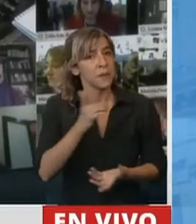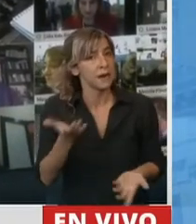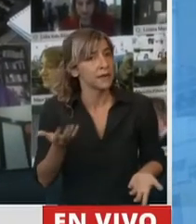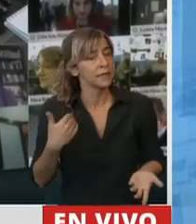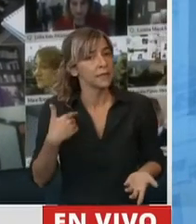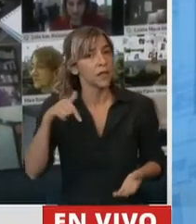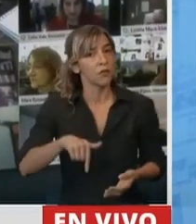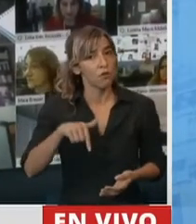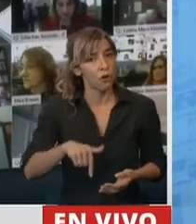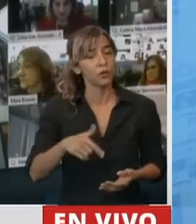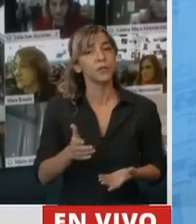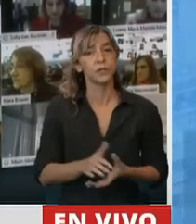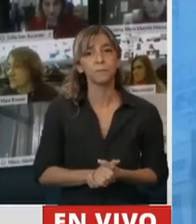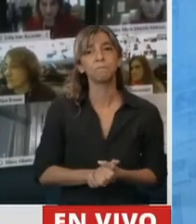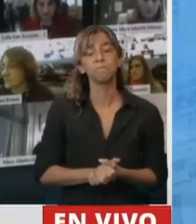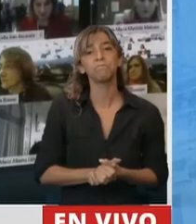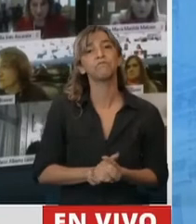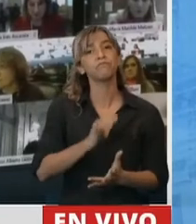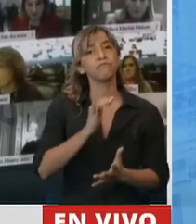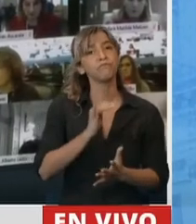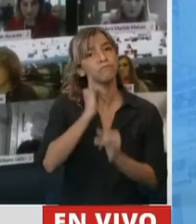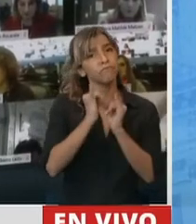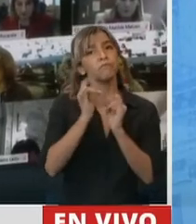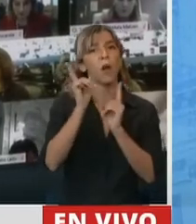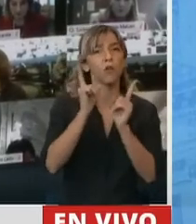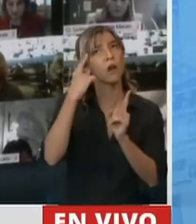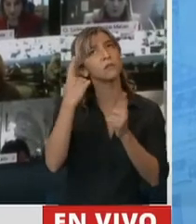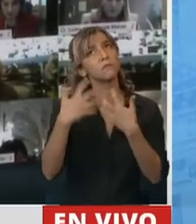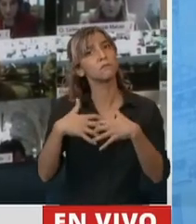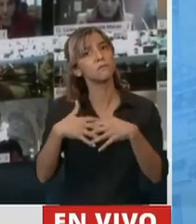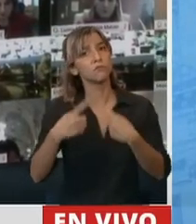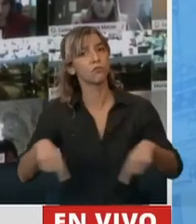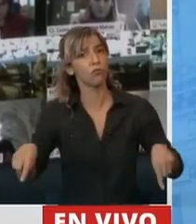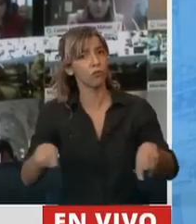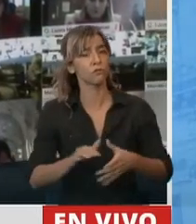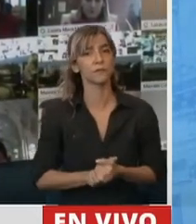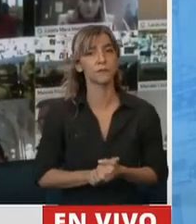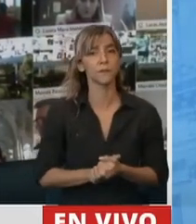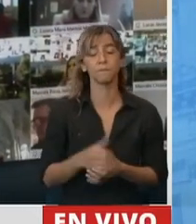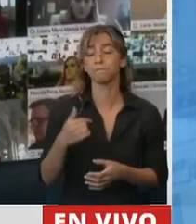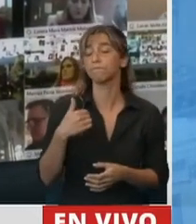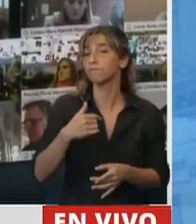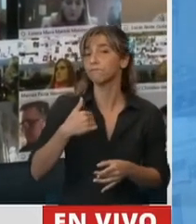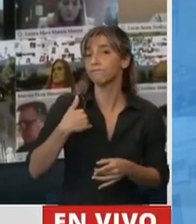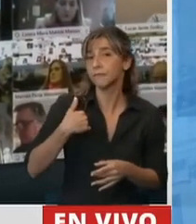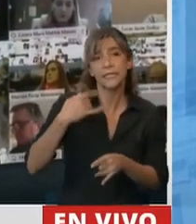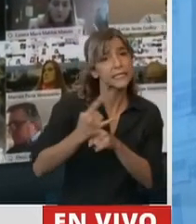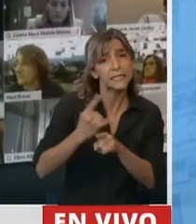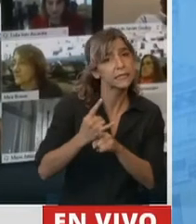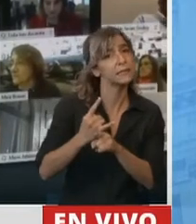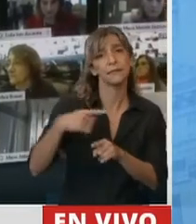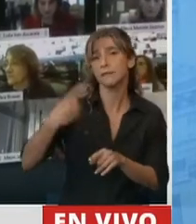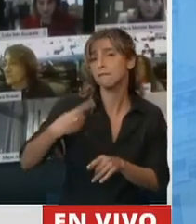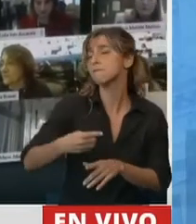hoy compartir algunas reflexiones. Y en ese contexto yo no puedo dejar de manifestar nunca, presidente, que